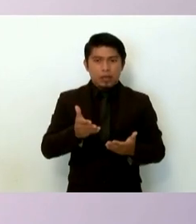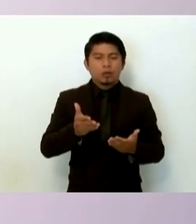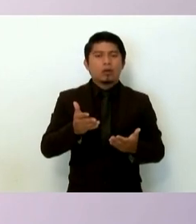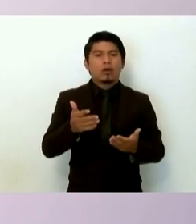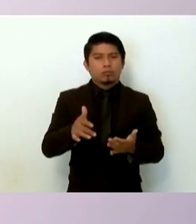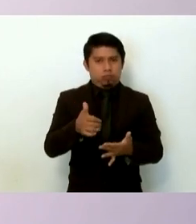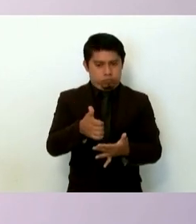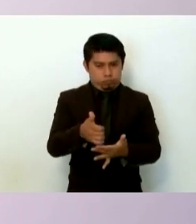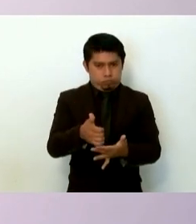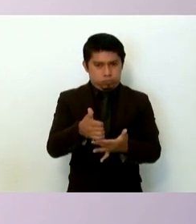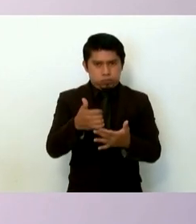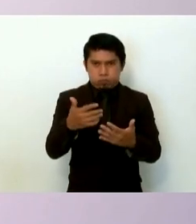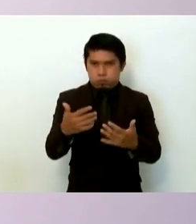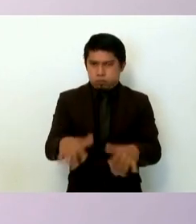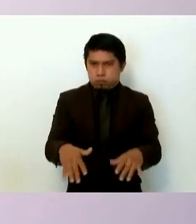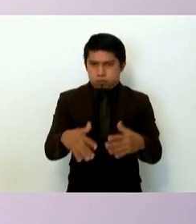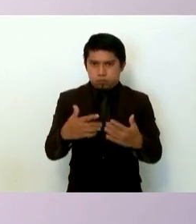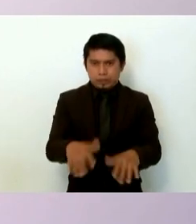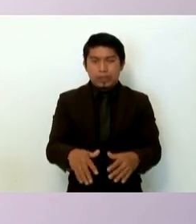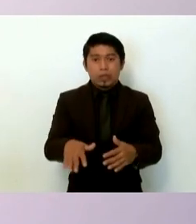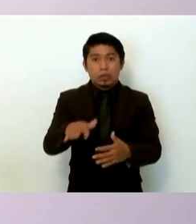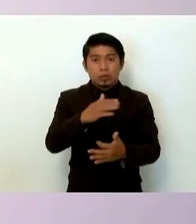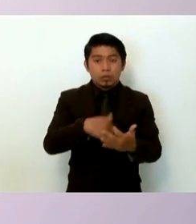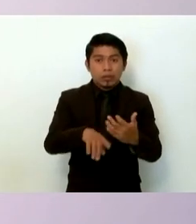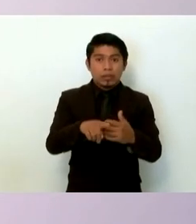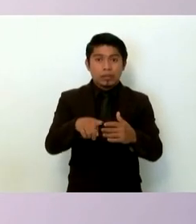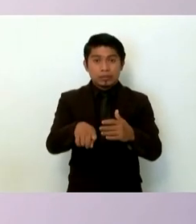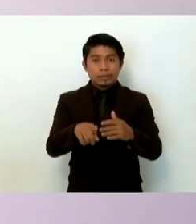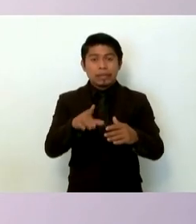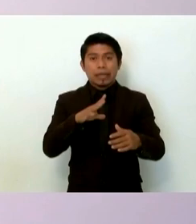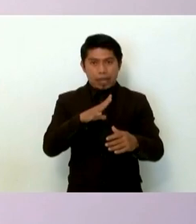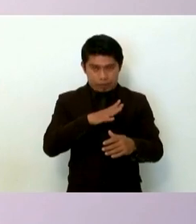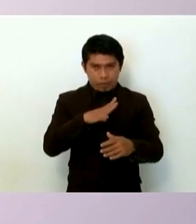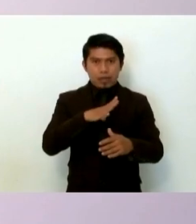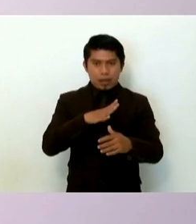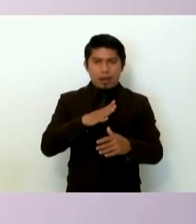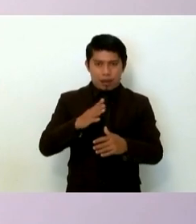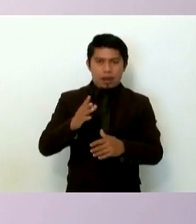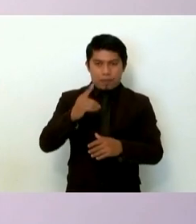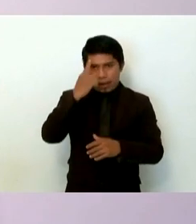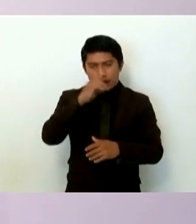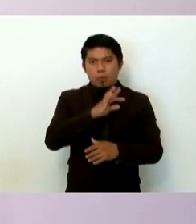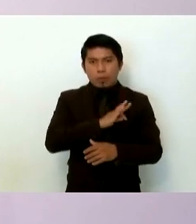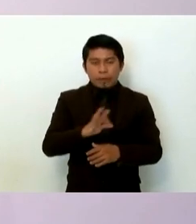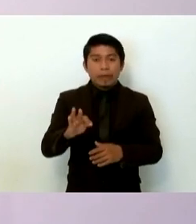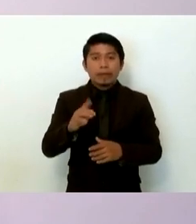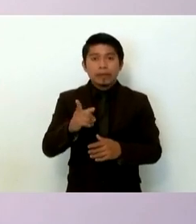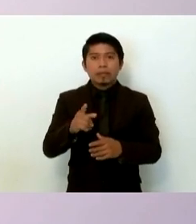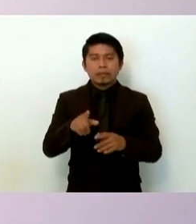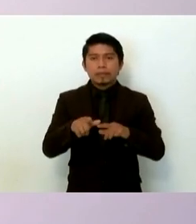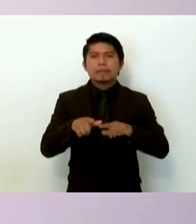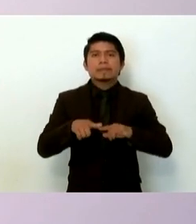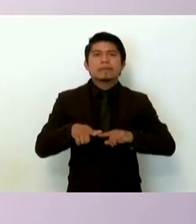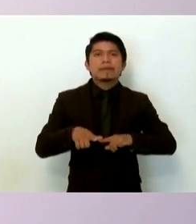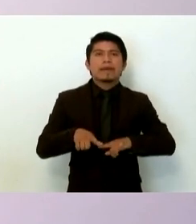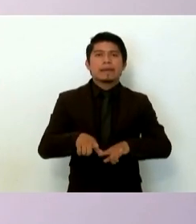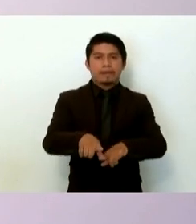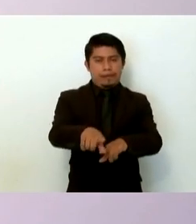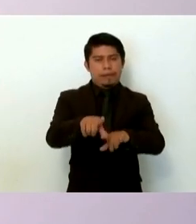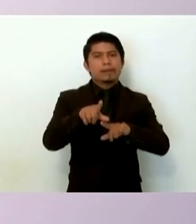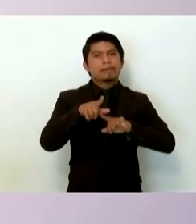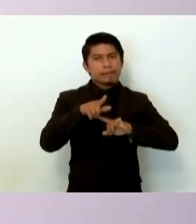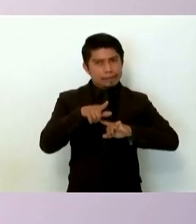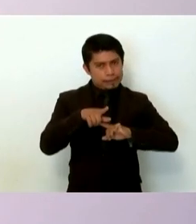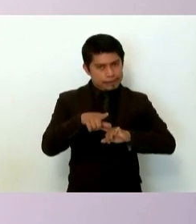enormemente a romper las inercias que existían para poder continuar de